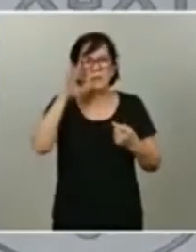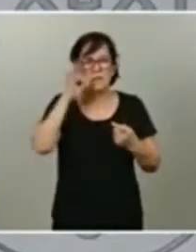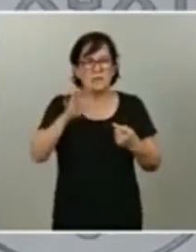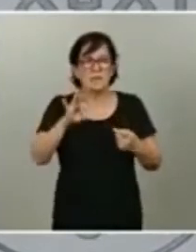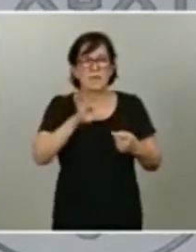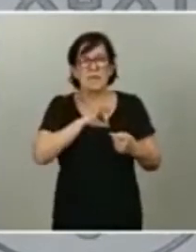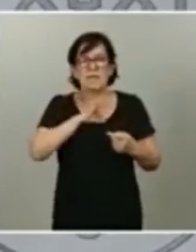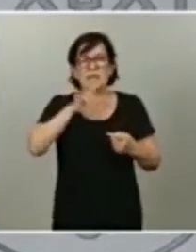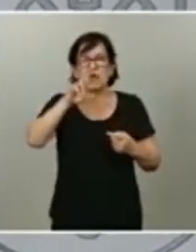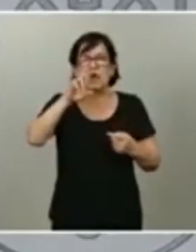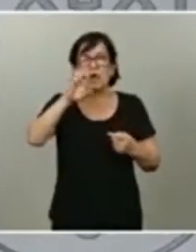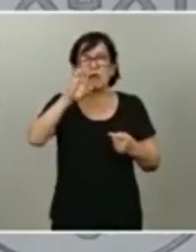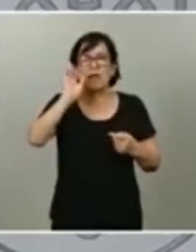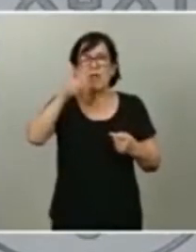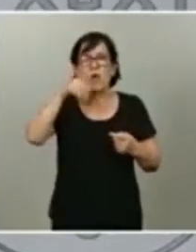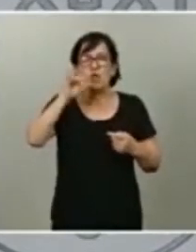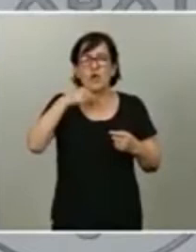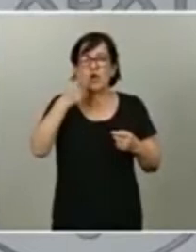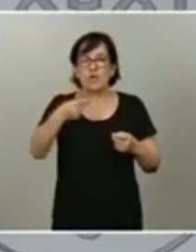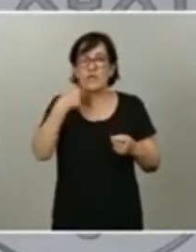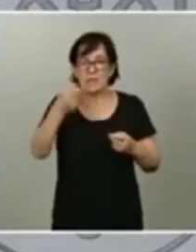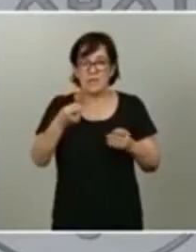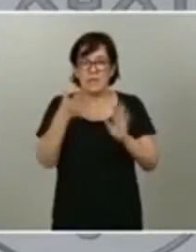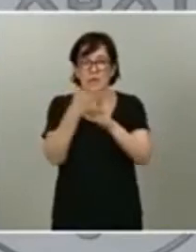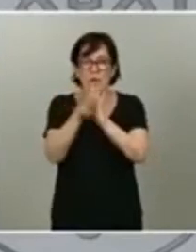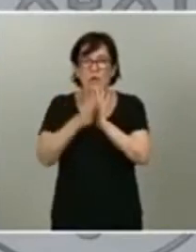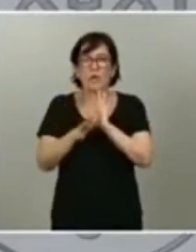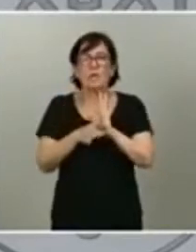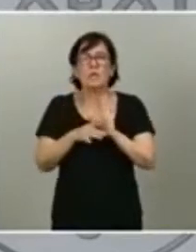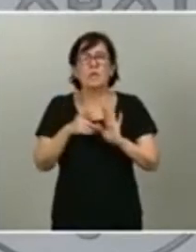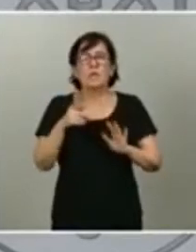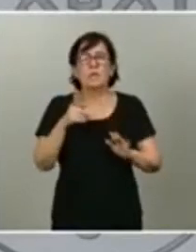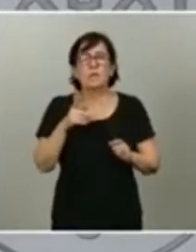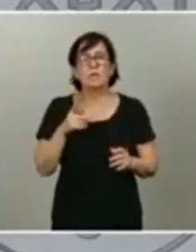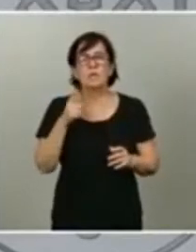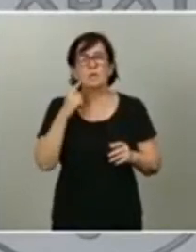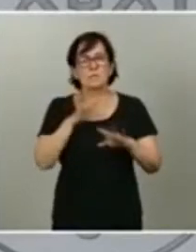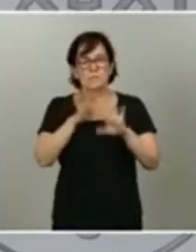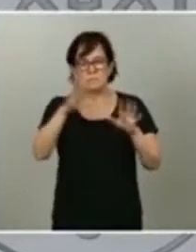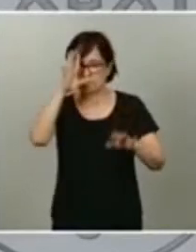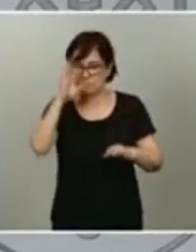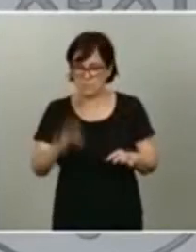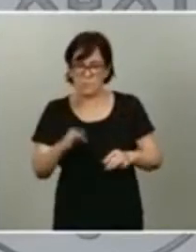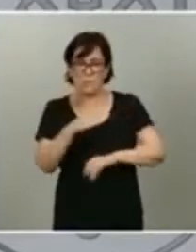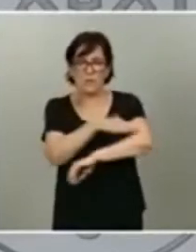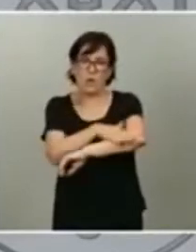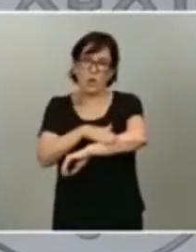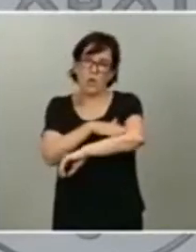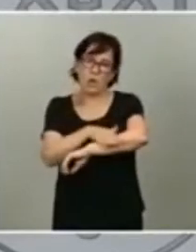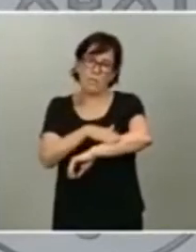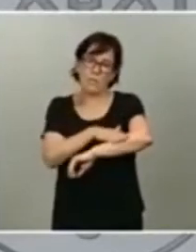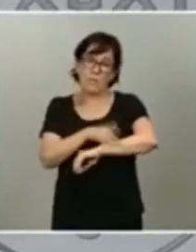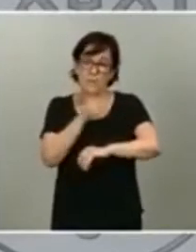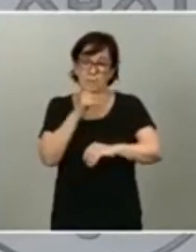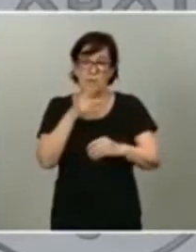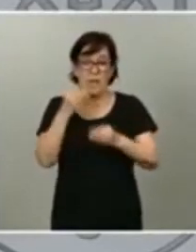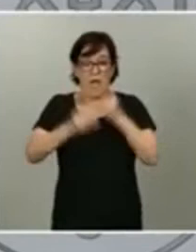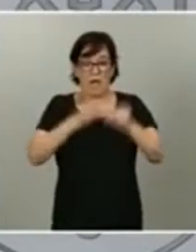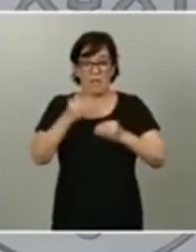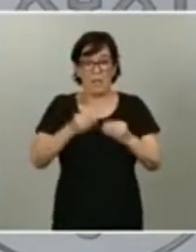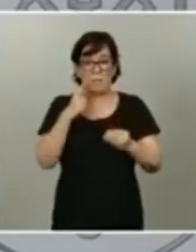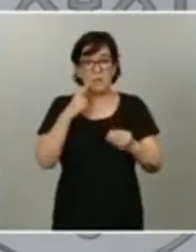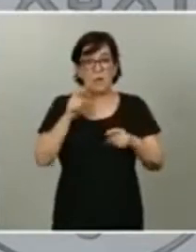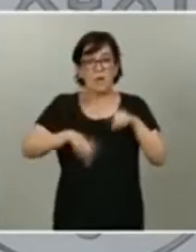lo que transmitió fue lo que tenemos un claro convencimiento este gobierno que actuamos en función de la información